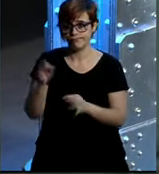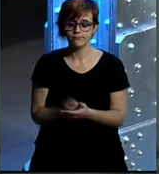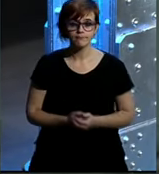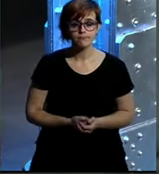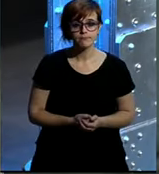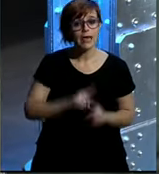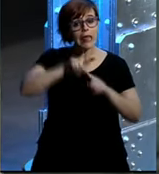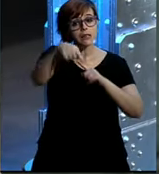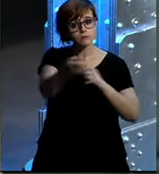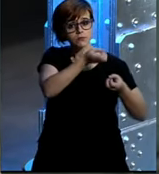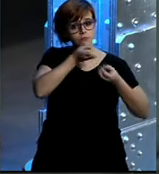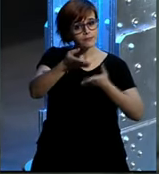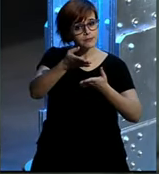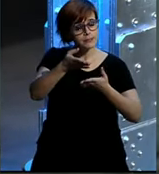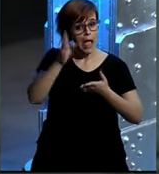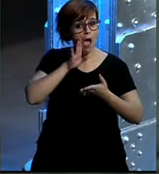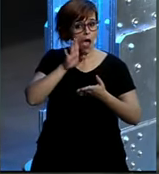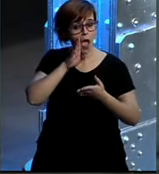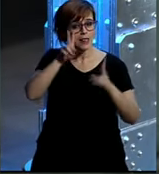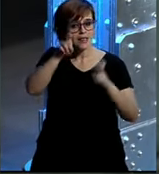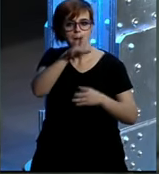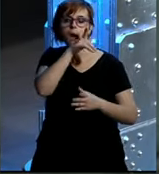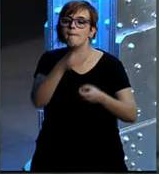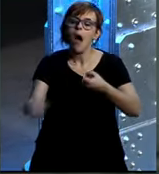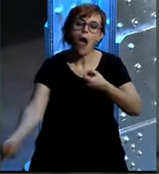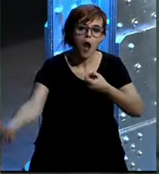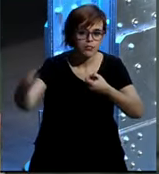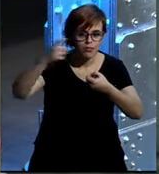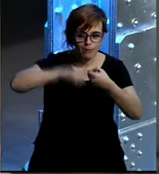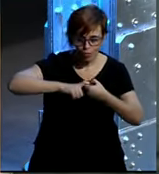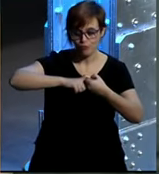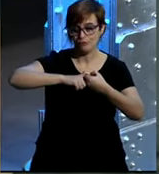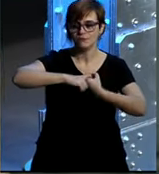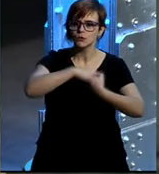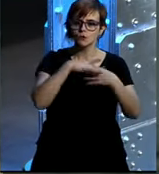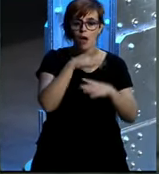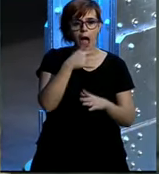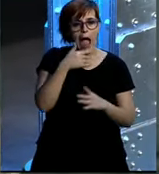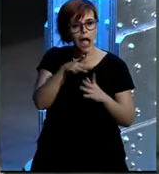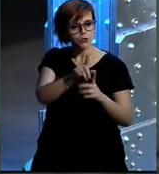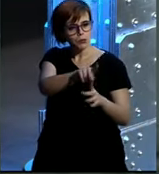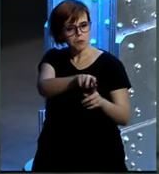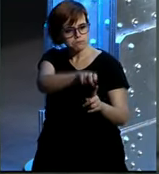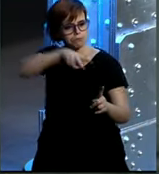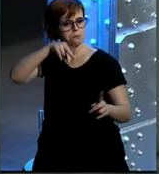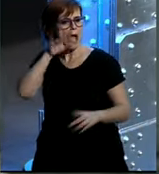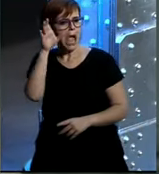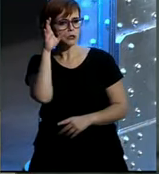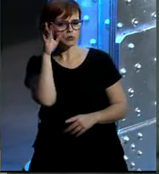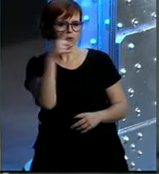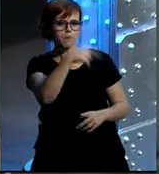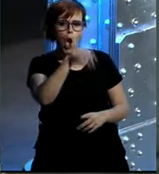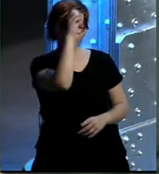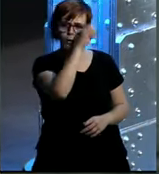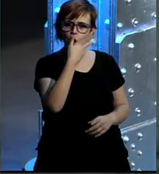Y después, como os contaba antes, dimos paso un poco a la participación. Es verdad, teníamos la escucha, ya sabemos lo que dicen de nosotros,